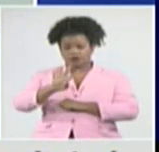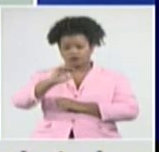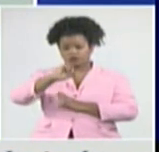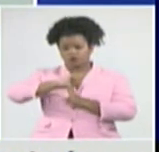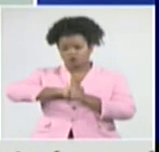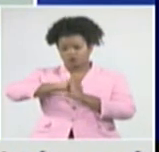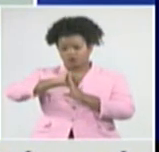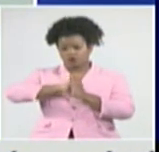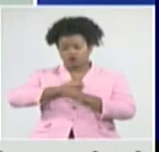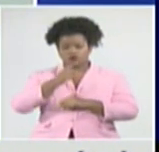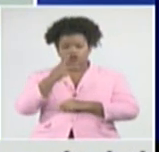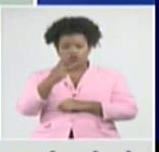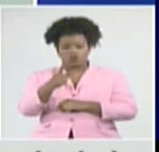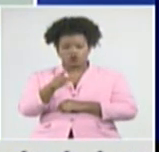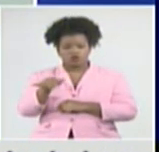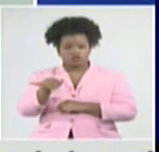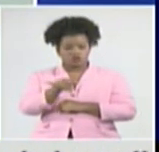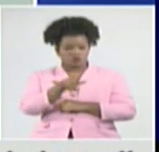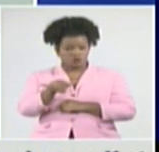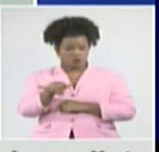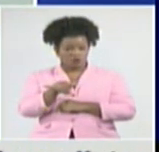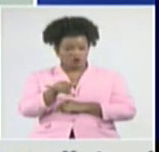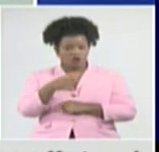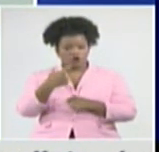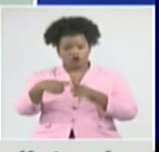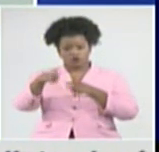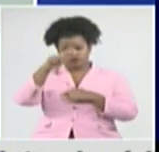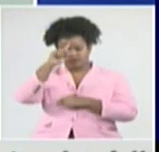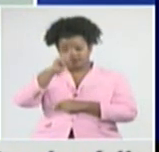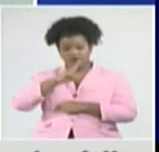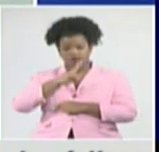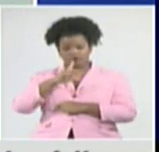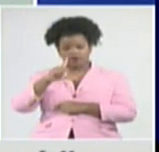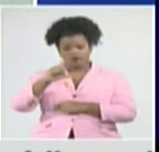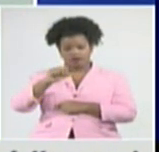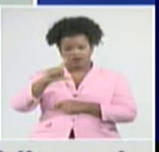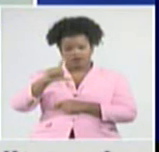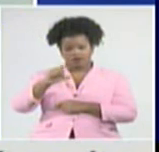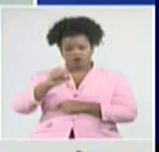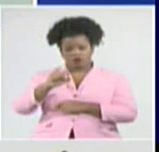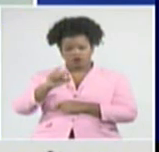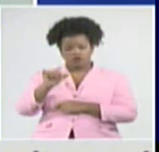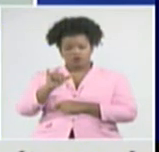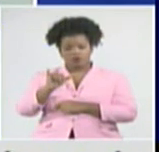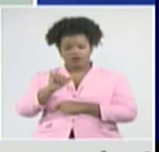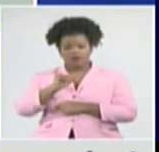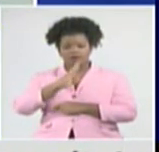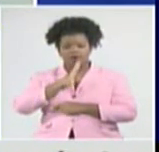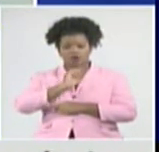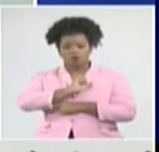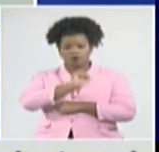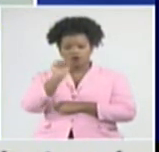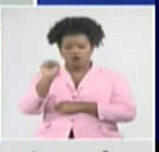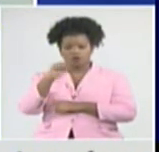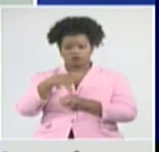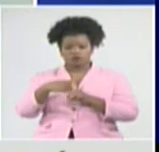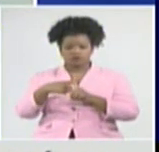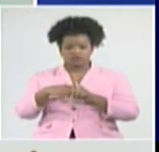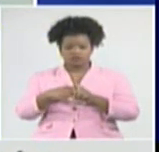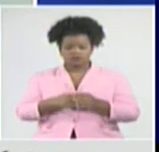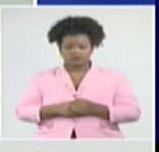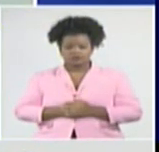al igual que Zagua de Tánamo, Icacocún, y Váguano, con un solo caso positivo. Granma,